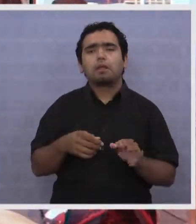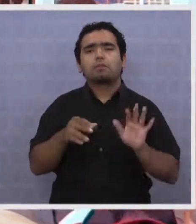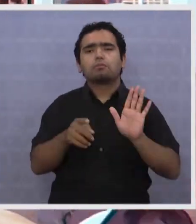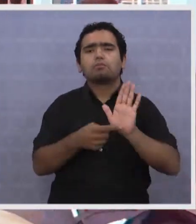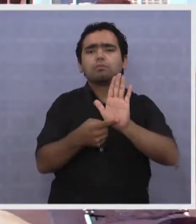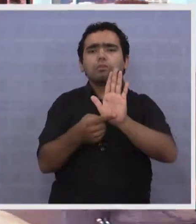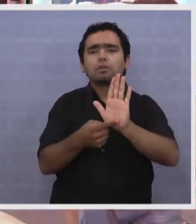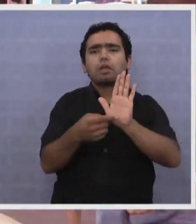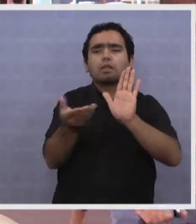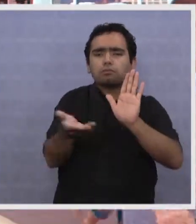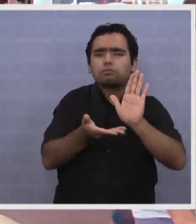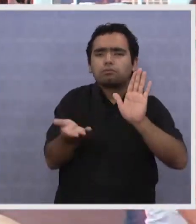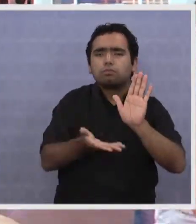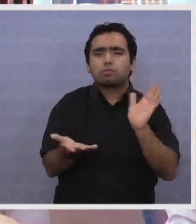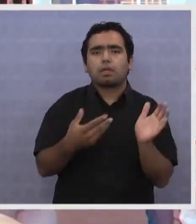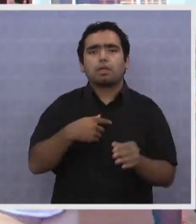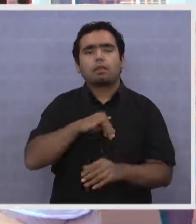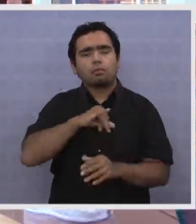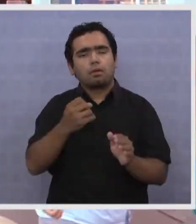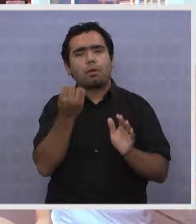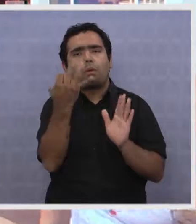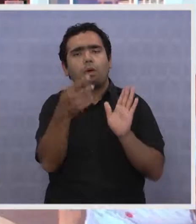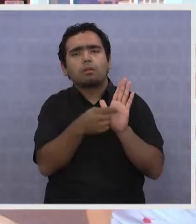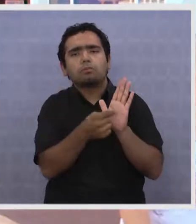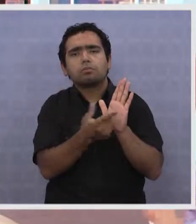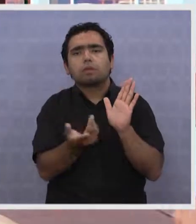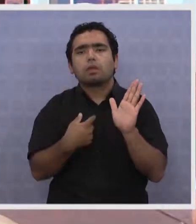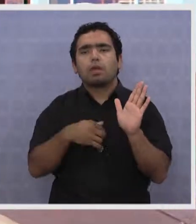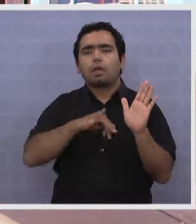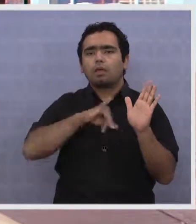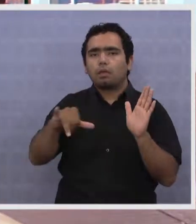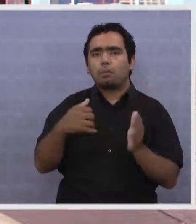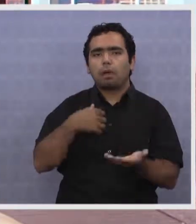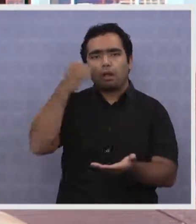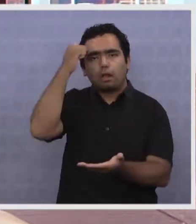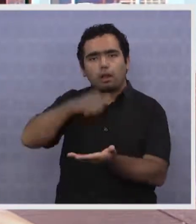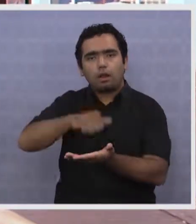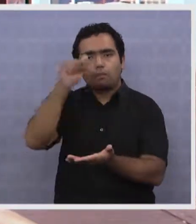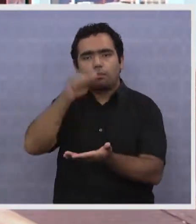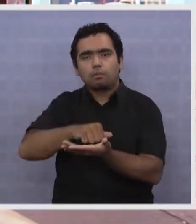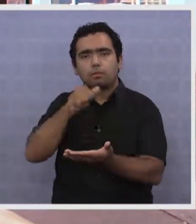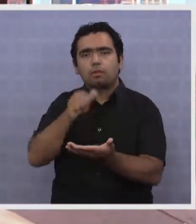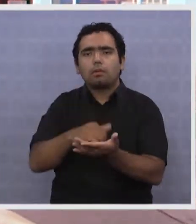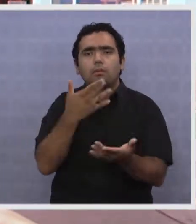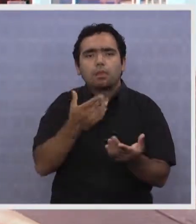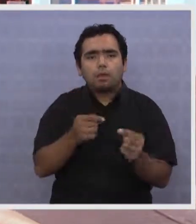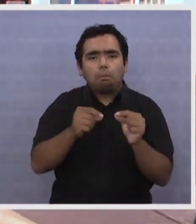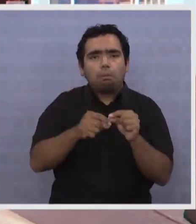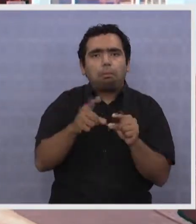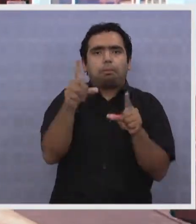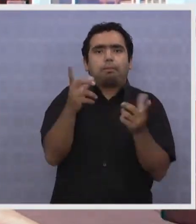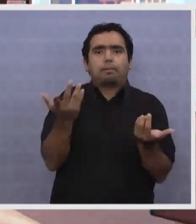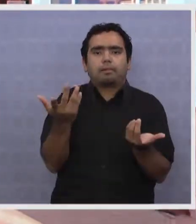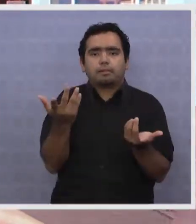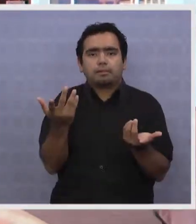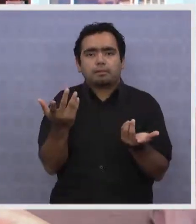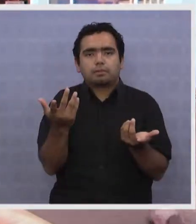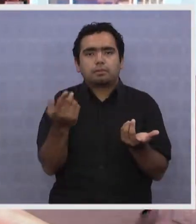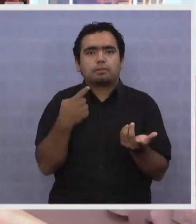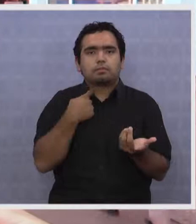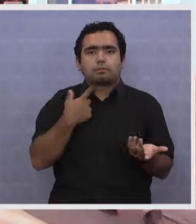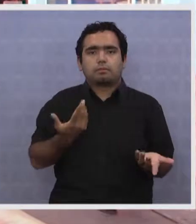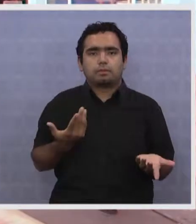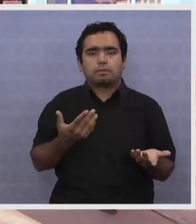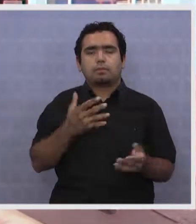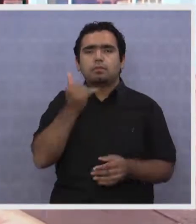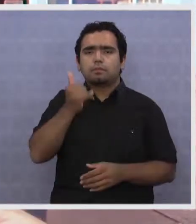cosas, te dicen un monto y después uno tiene que reclamar continuamente para rebajar las cuentas. Y es